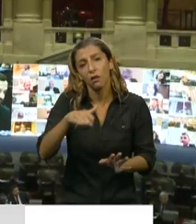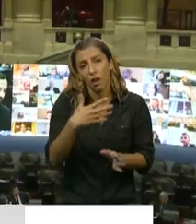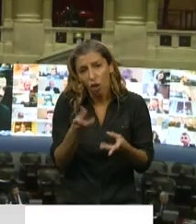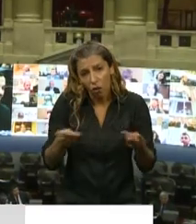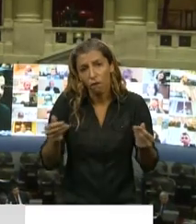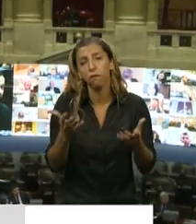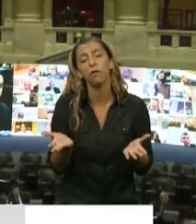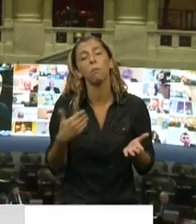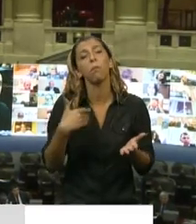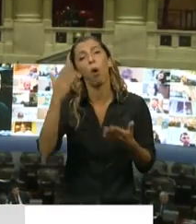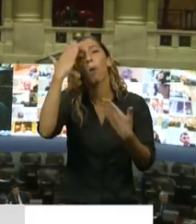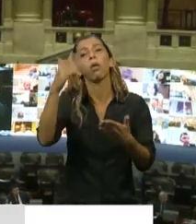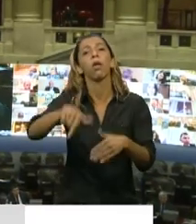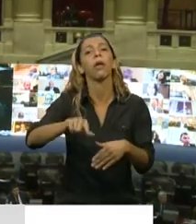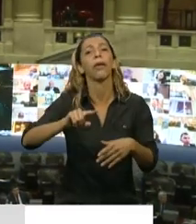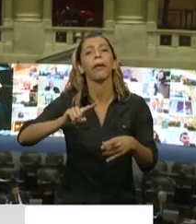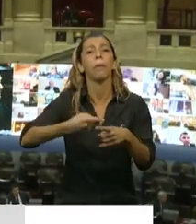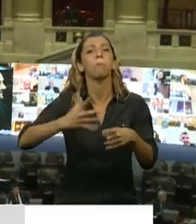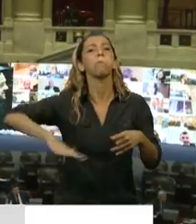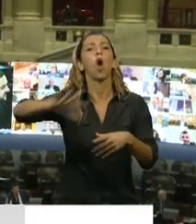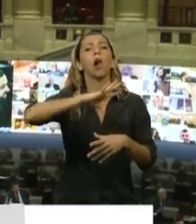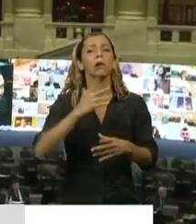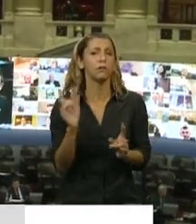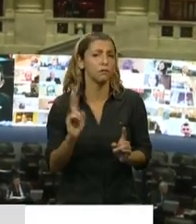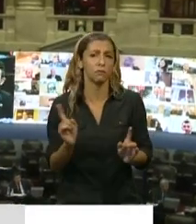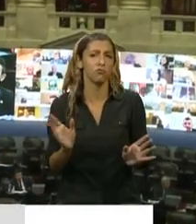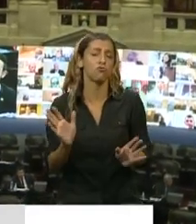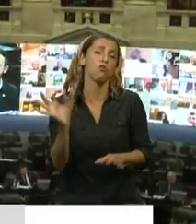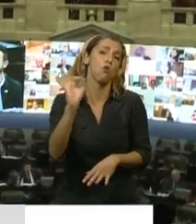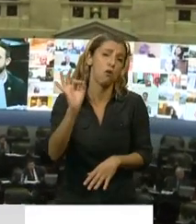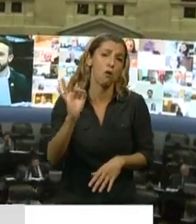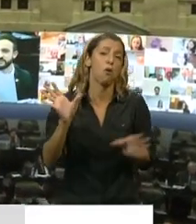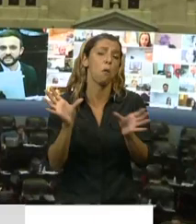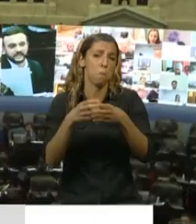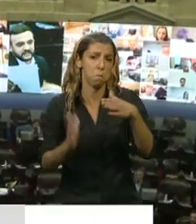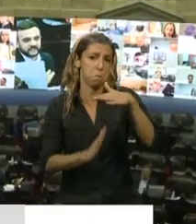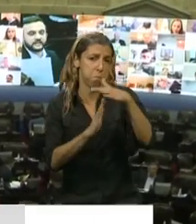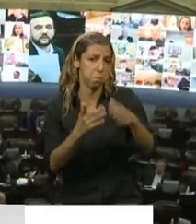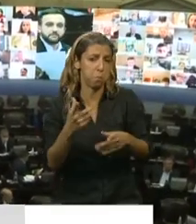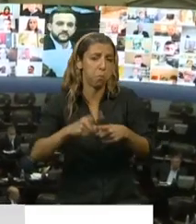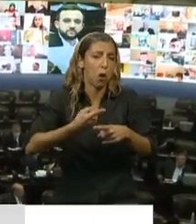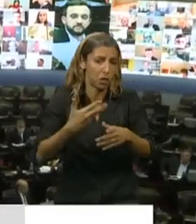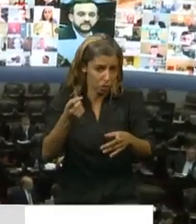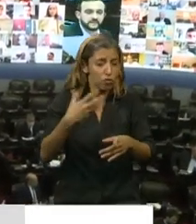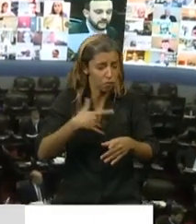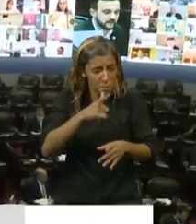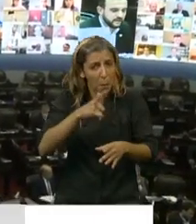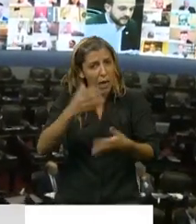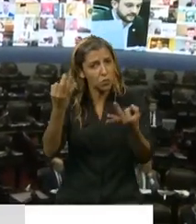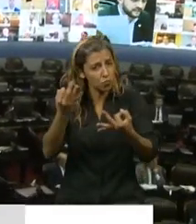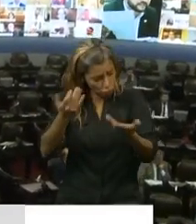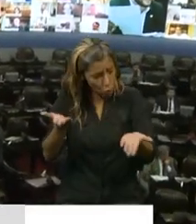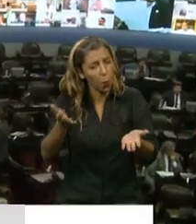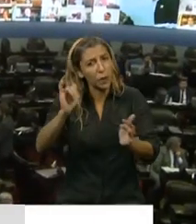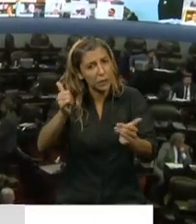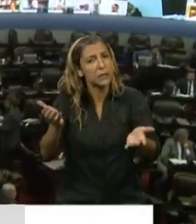un homenaje no a la política, ni a la dirigencia política, que ya dije lo que pienso y me parece que están haciendo las cosas o que estamos haciendo